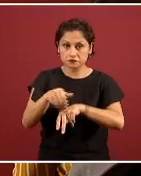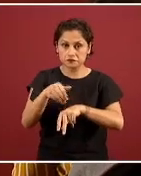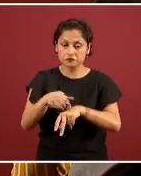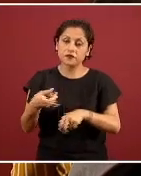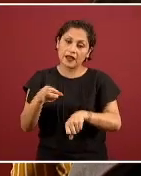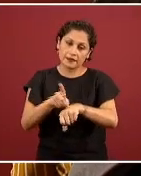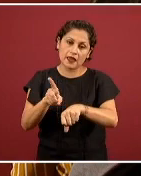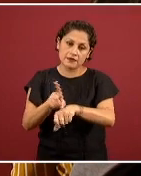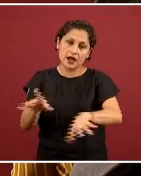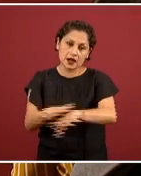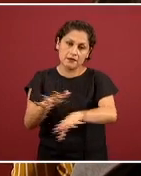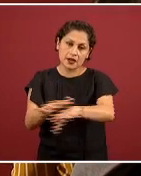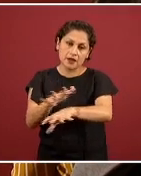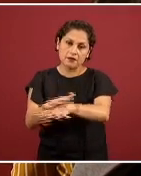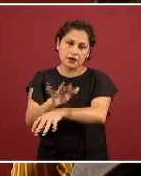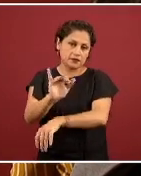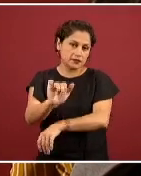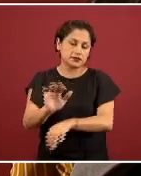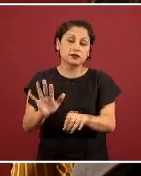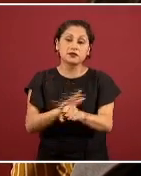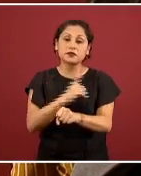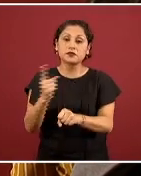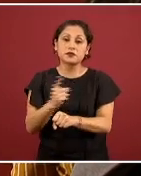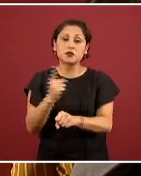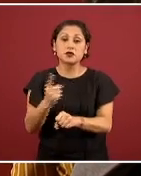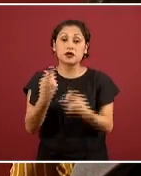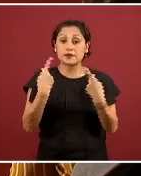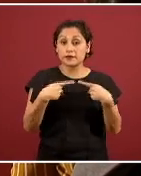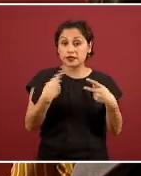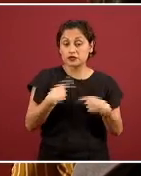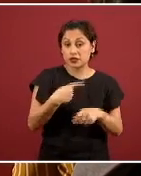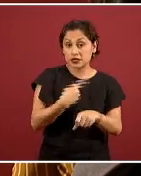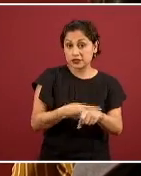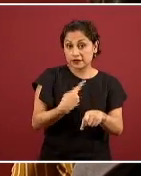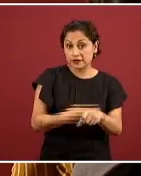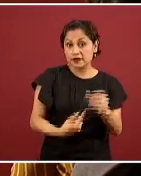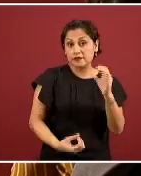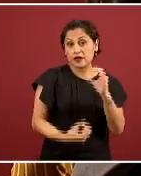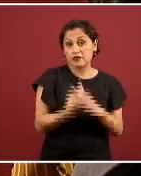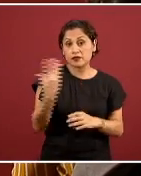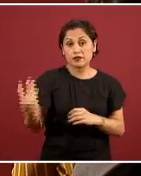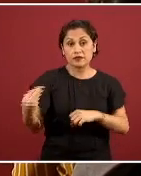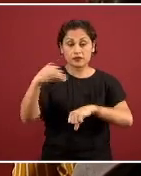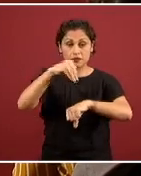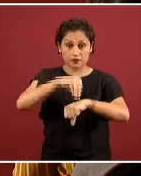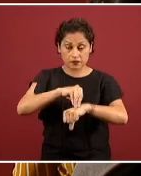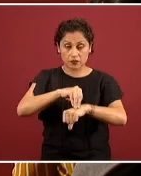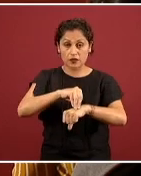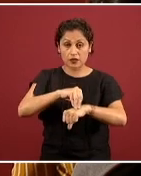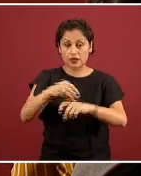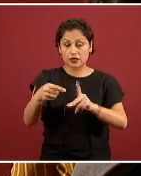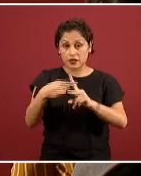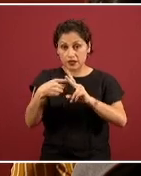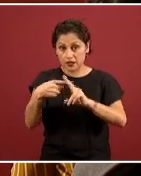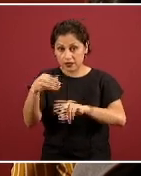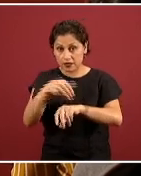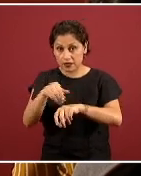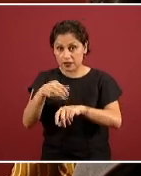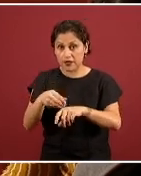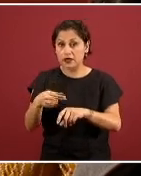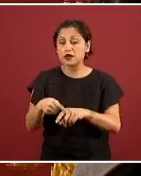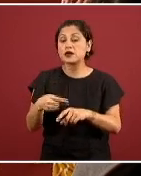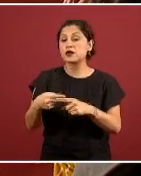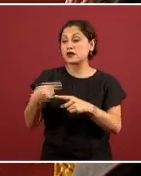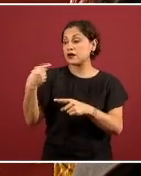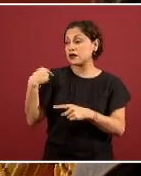con día porque hay que ver que los casos nuevos que van entrando y como ustedes han visto las estadísticas los casos nuevos en las últimas 24 horas